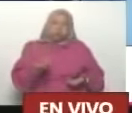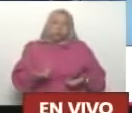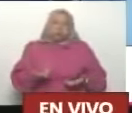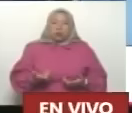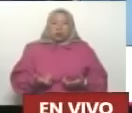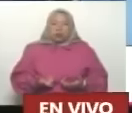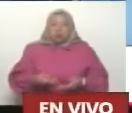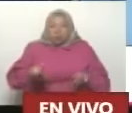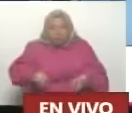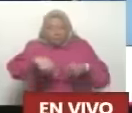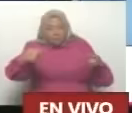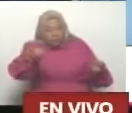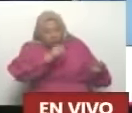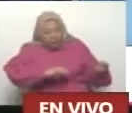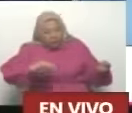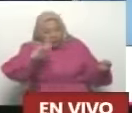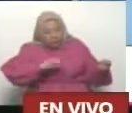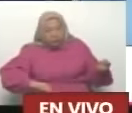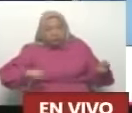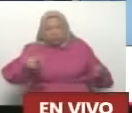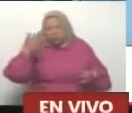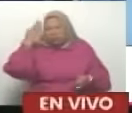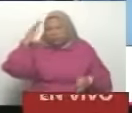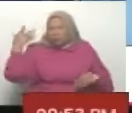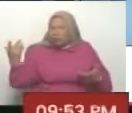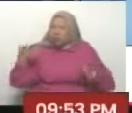Prensa escrita, no. Ustedes no saben que es un periódico.